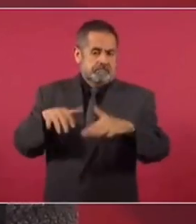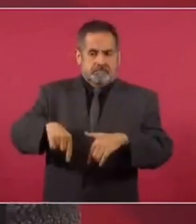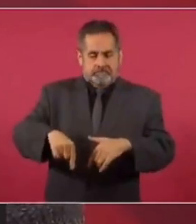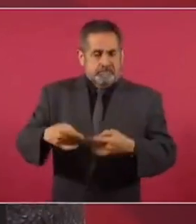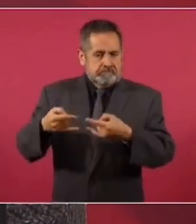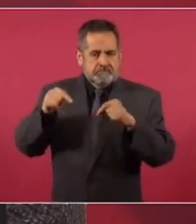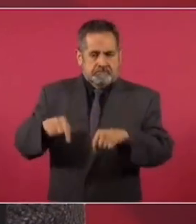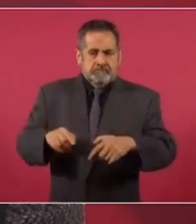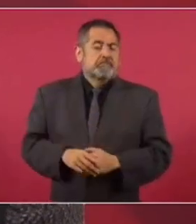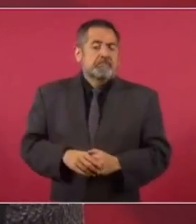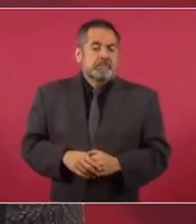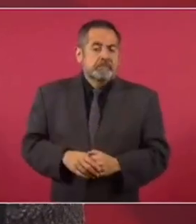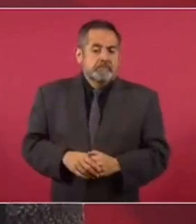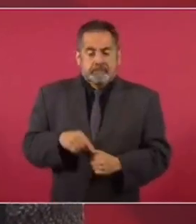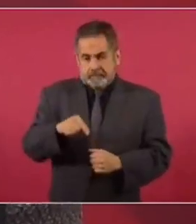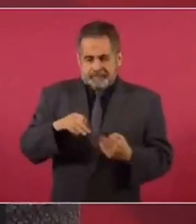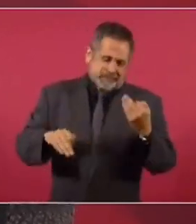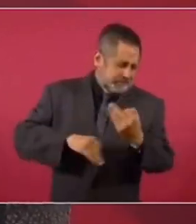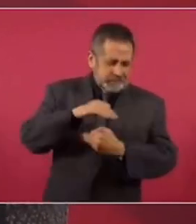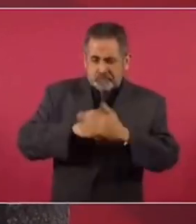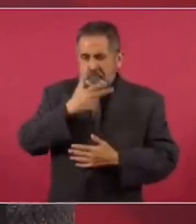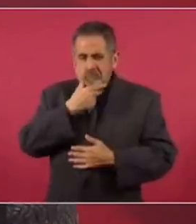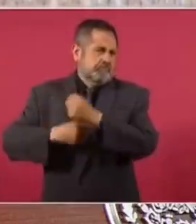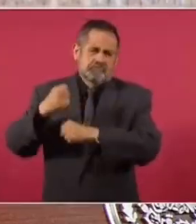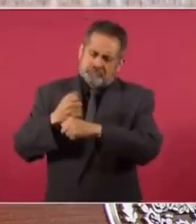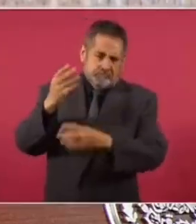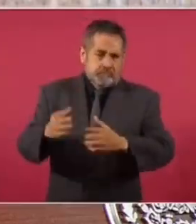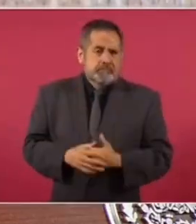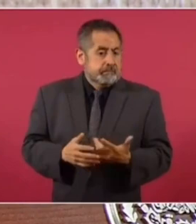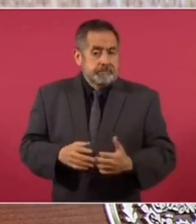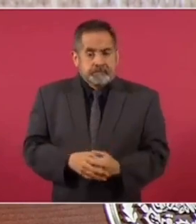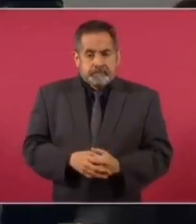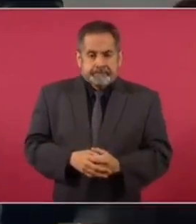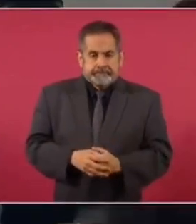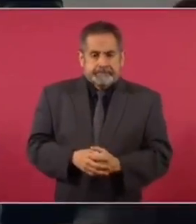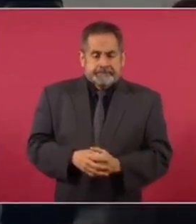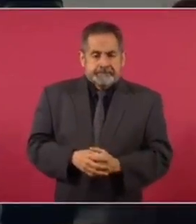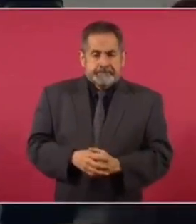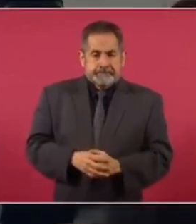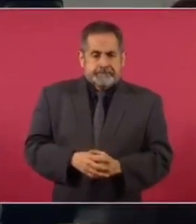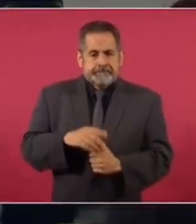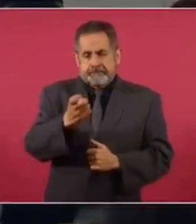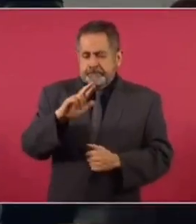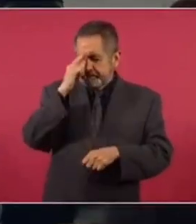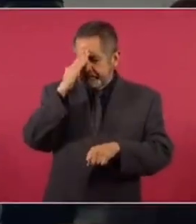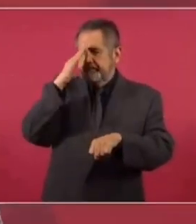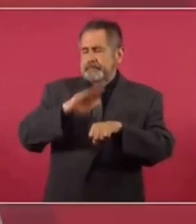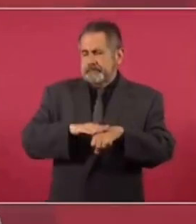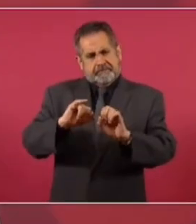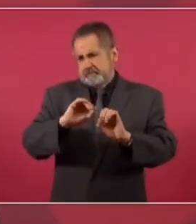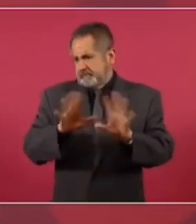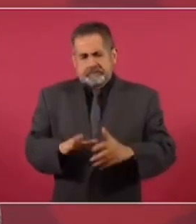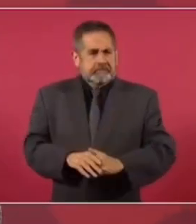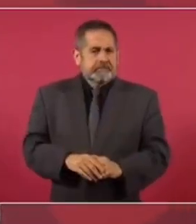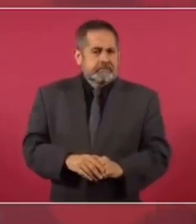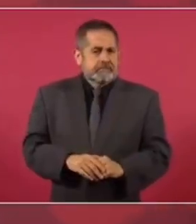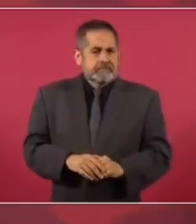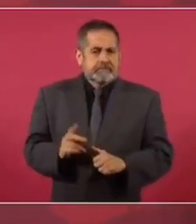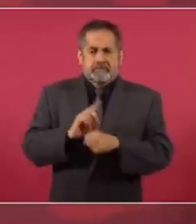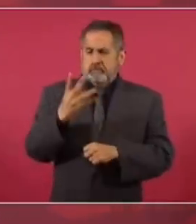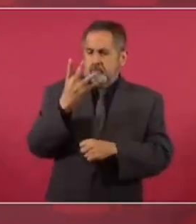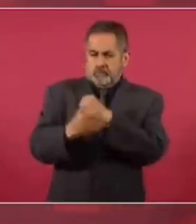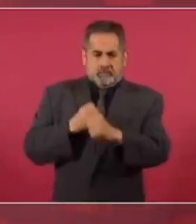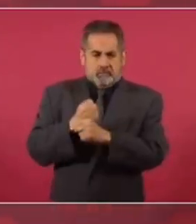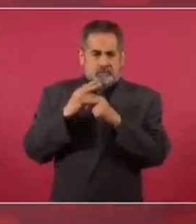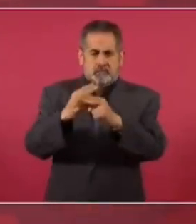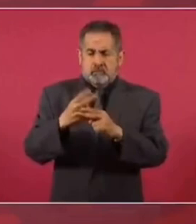Es el movimiento de todas, de todos los mexicanos. ¿Pero cómo no vamos a conmemorar? Este cuarto